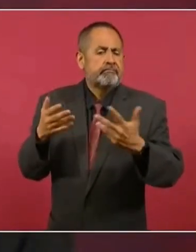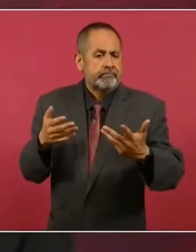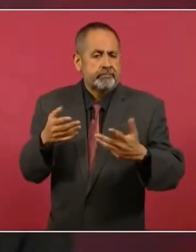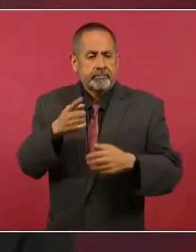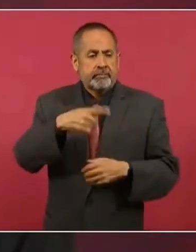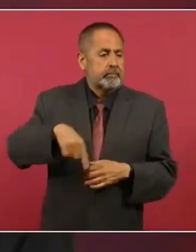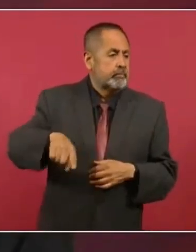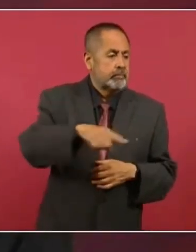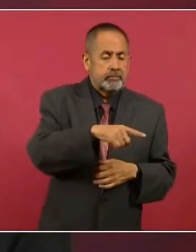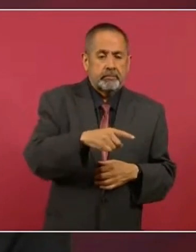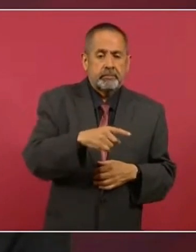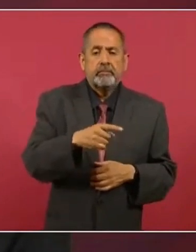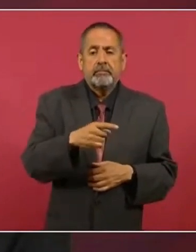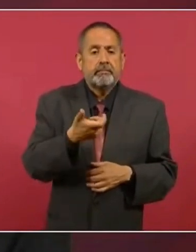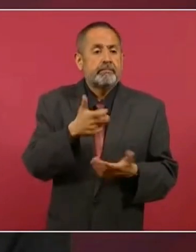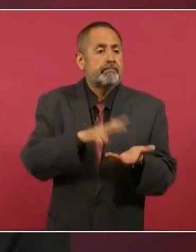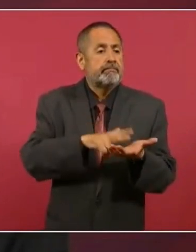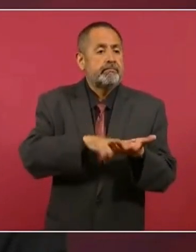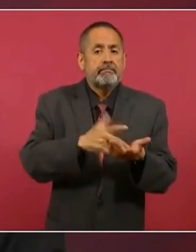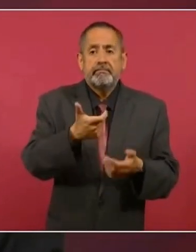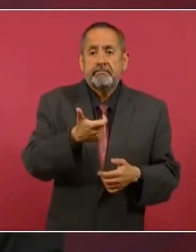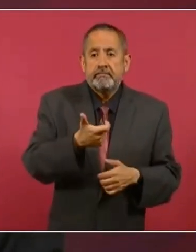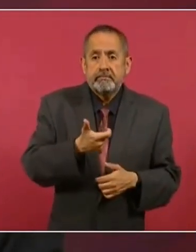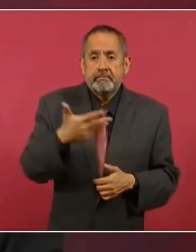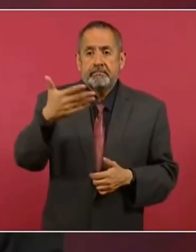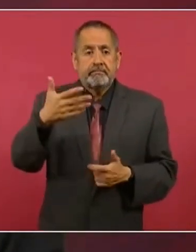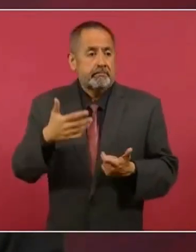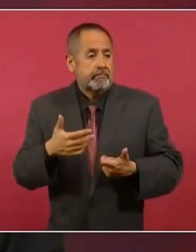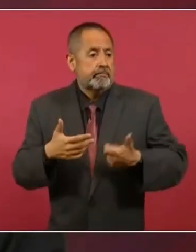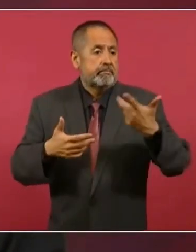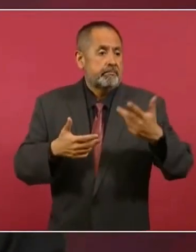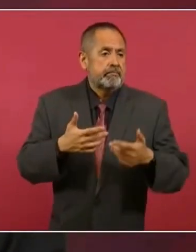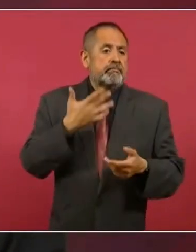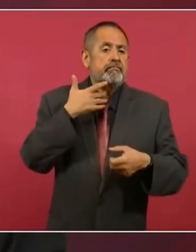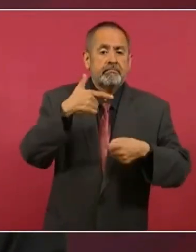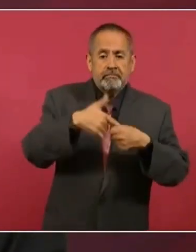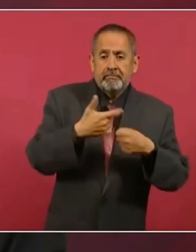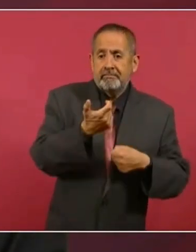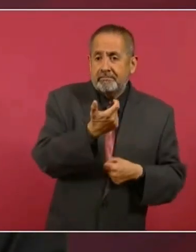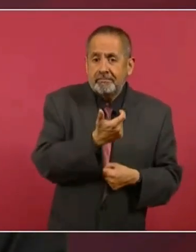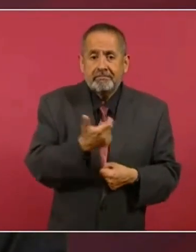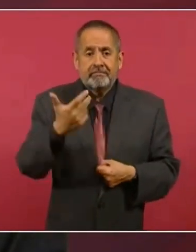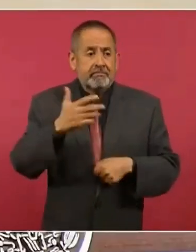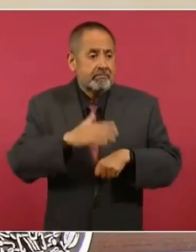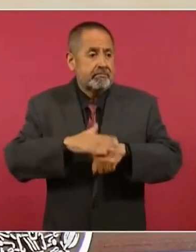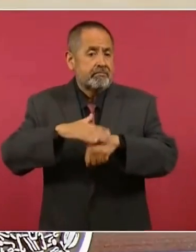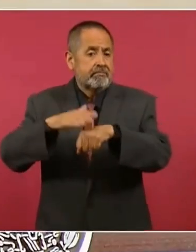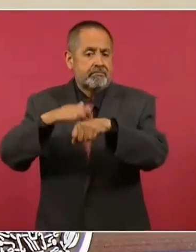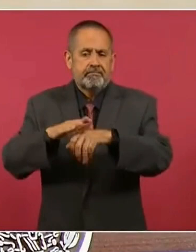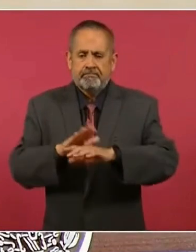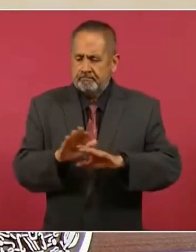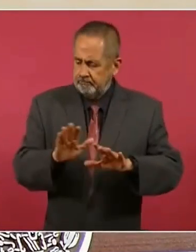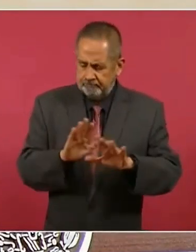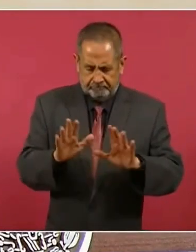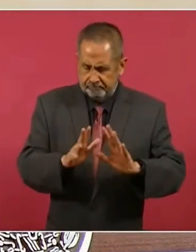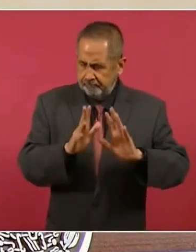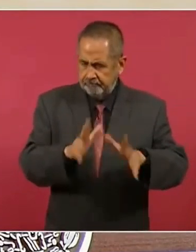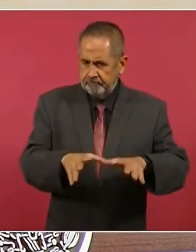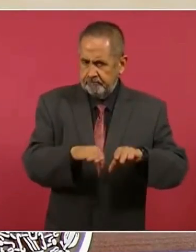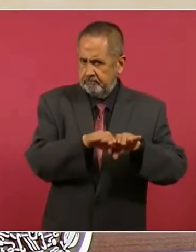no aumenten los precios de los combustibles. Desde luego